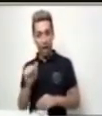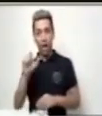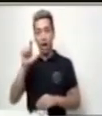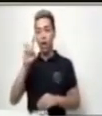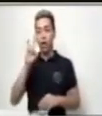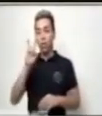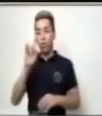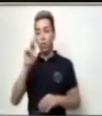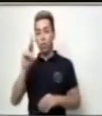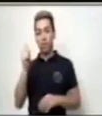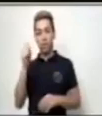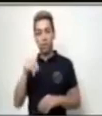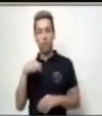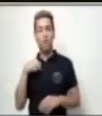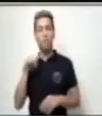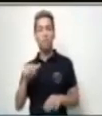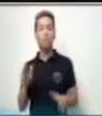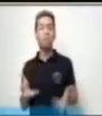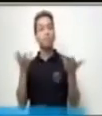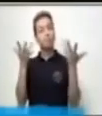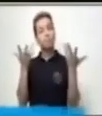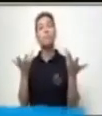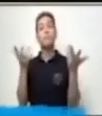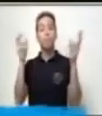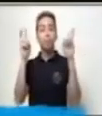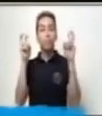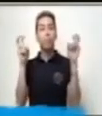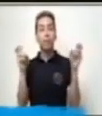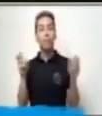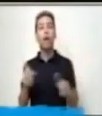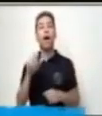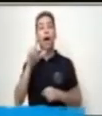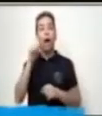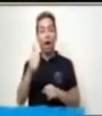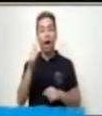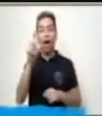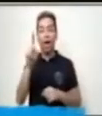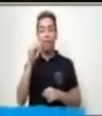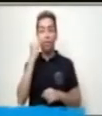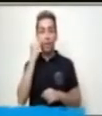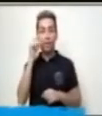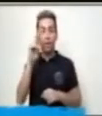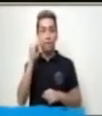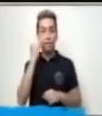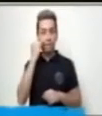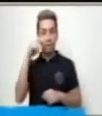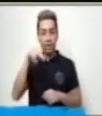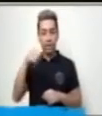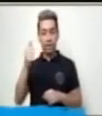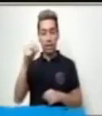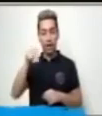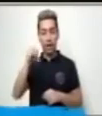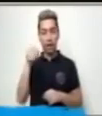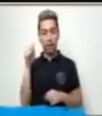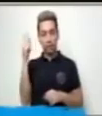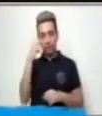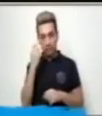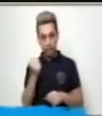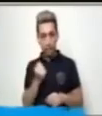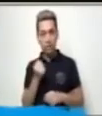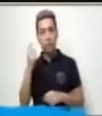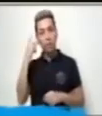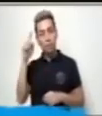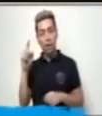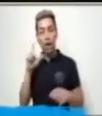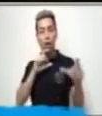oportunidad desarrollaré el tema Las Adivinanzas para el área de Comunicación y Lenguaje de